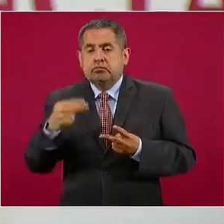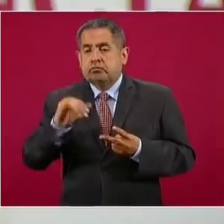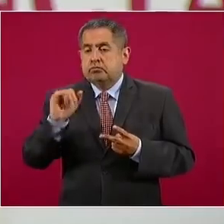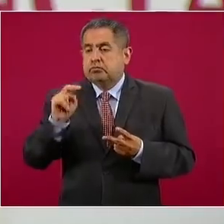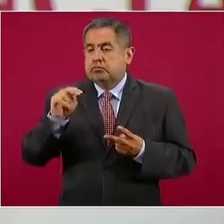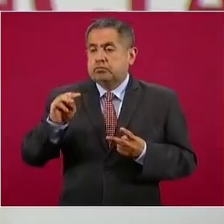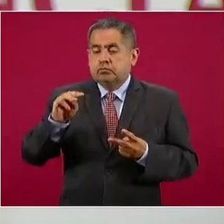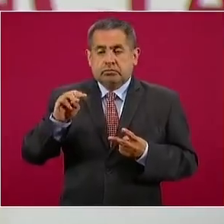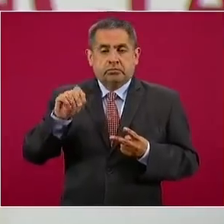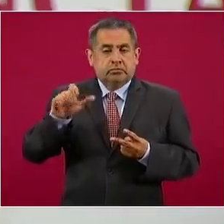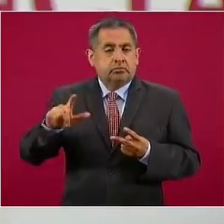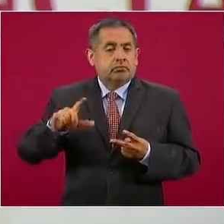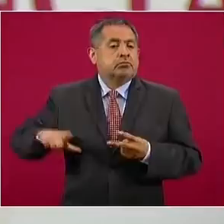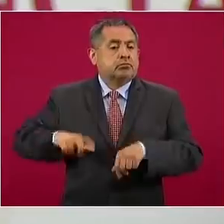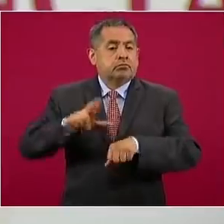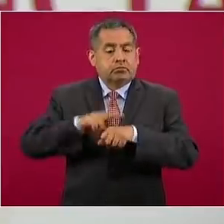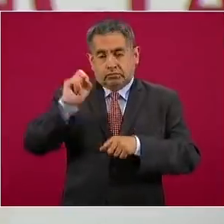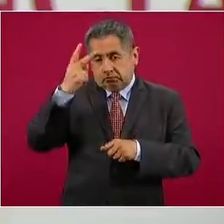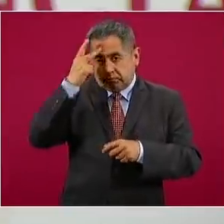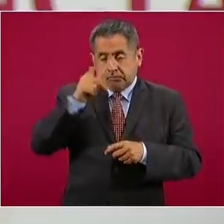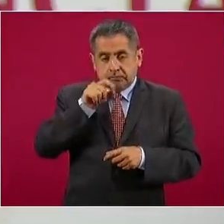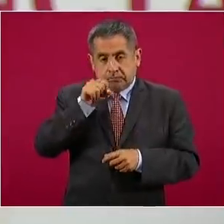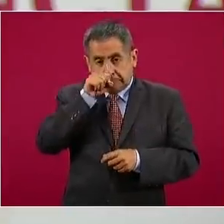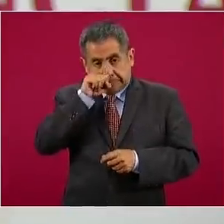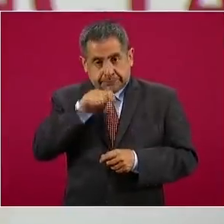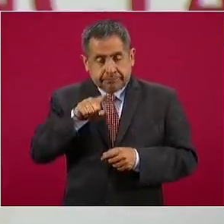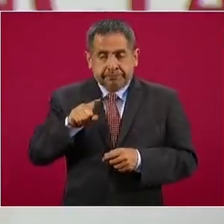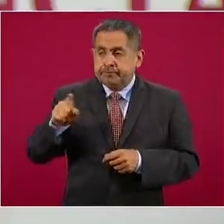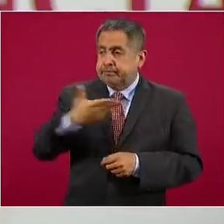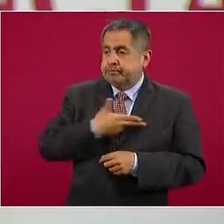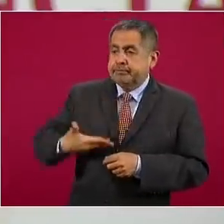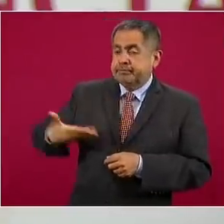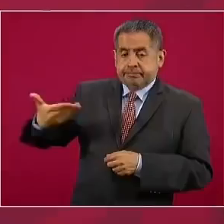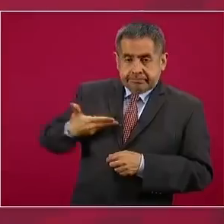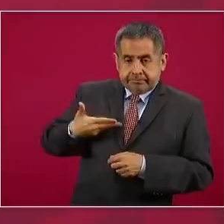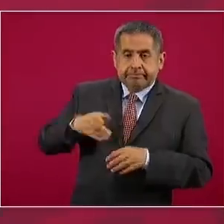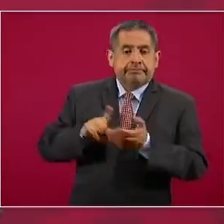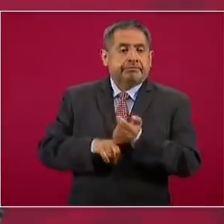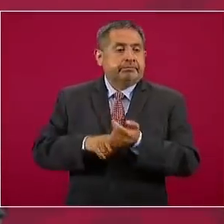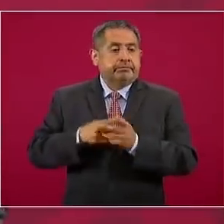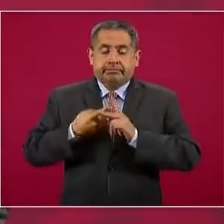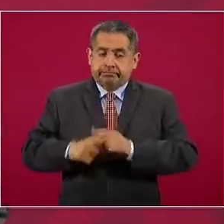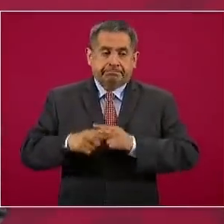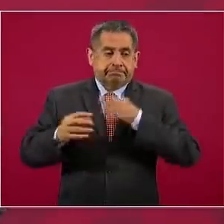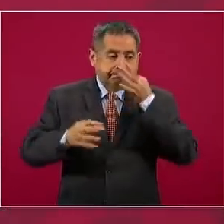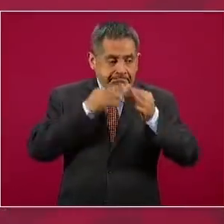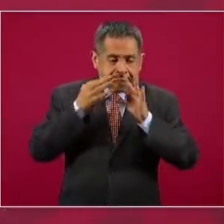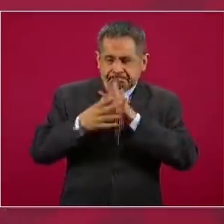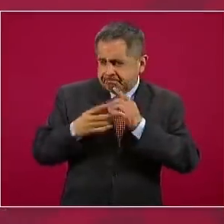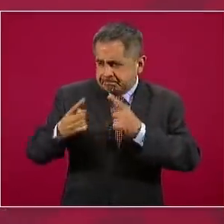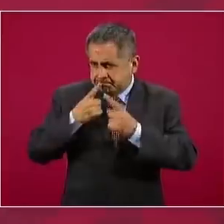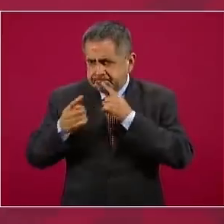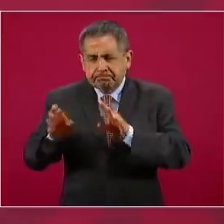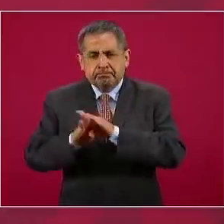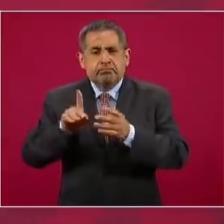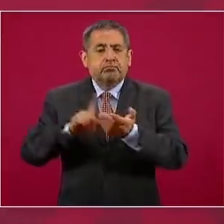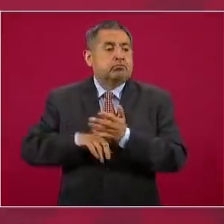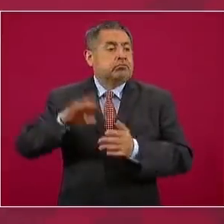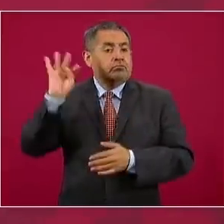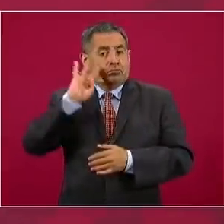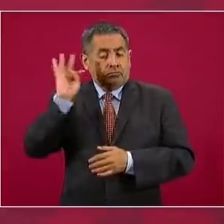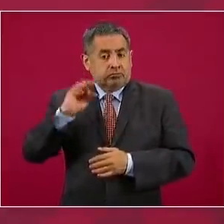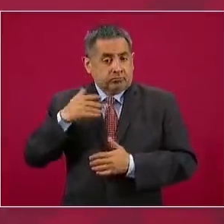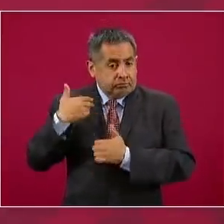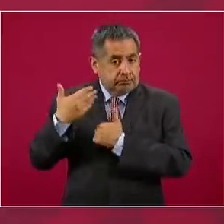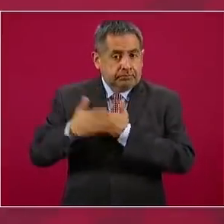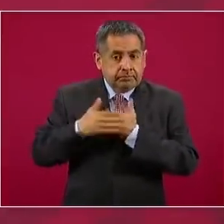gobernador de San Luis Potosí. El señor presidente de la República nos pidió desde el inicio de estas pláticas y negociaciones que cuando se llevase